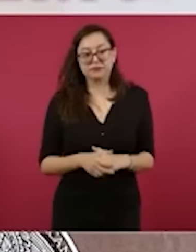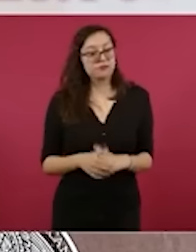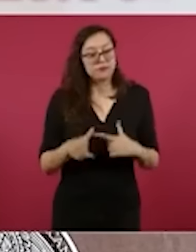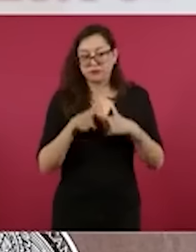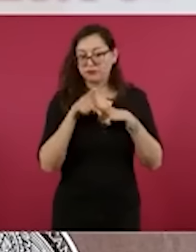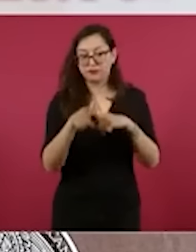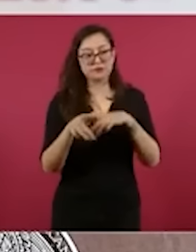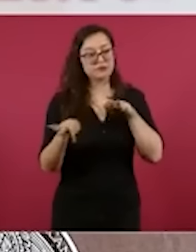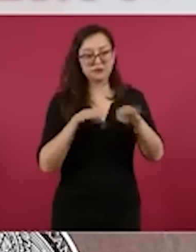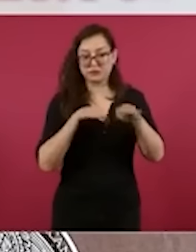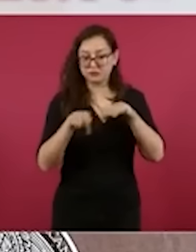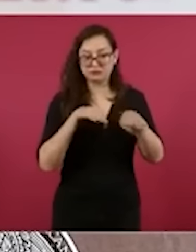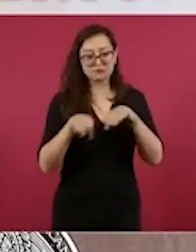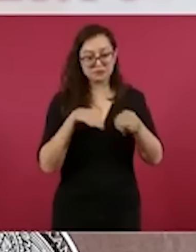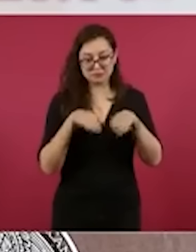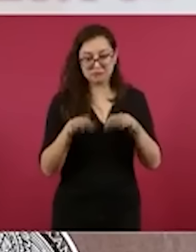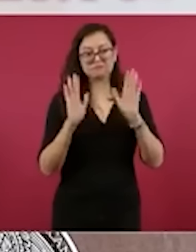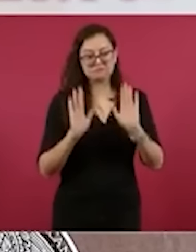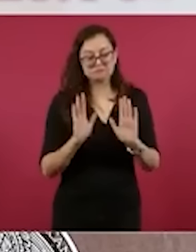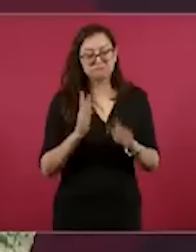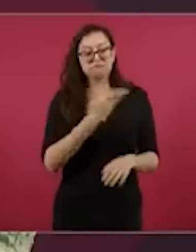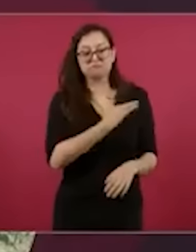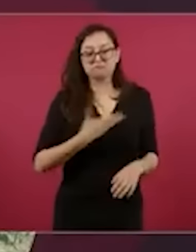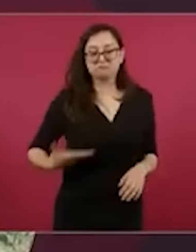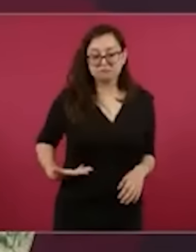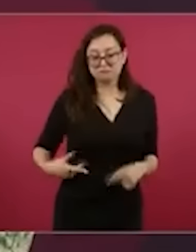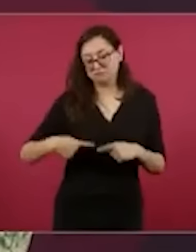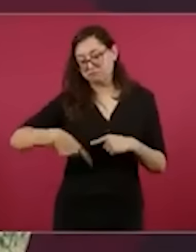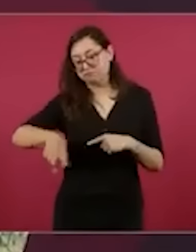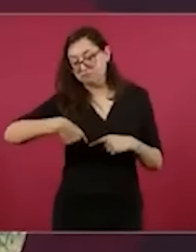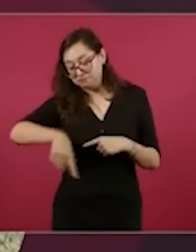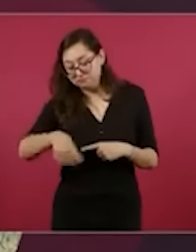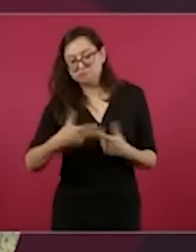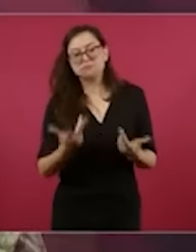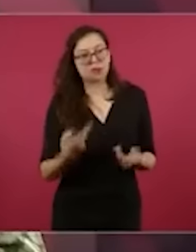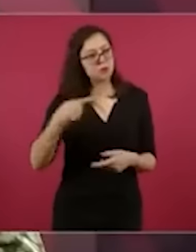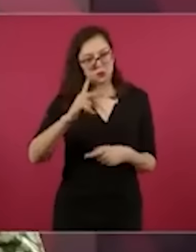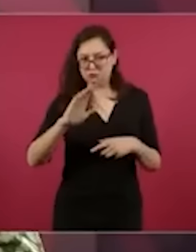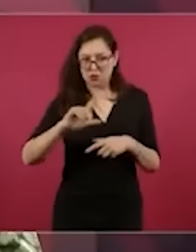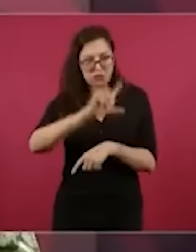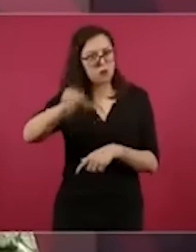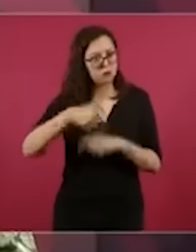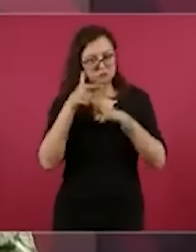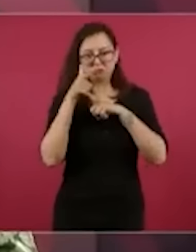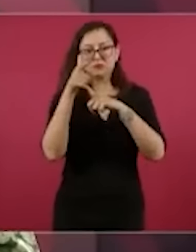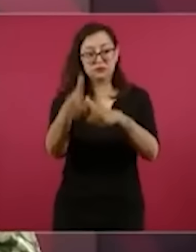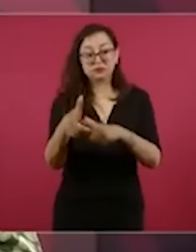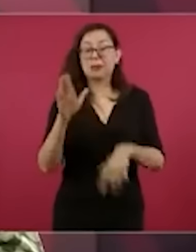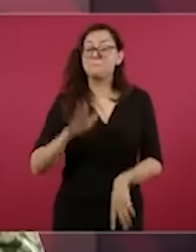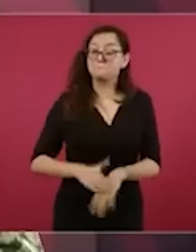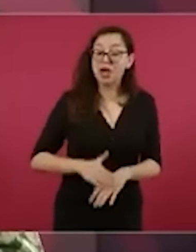a seguir trabajando, como ya lo cito el señor presidente, el tiempo que se necesite. Y también estarán llegando nuevos